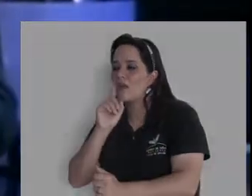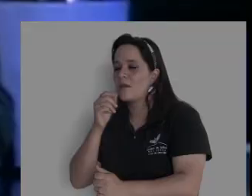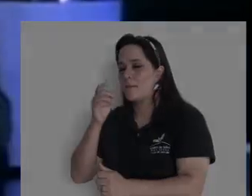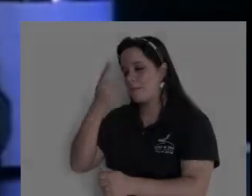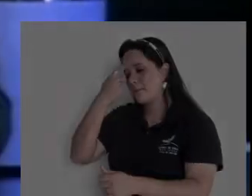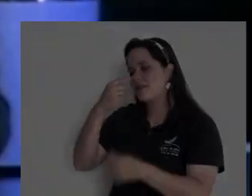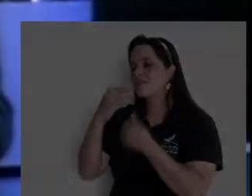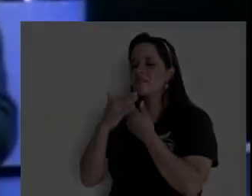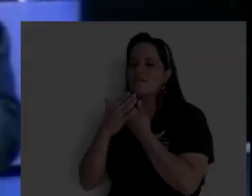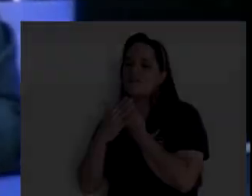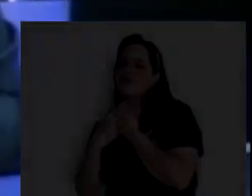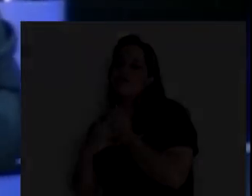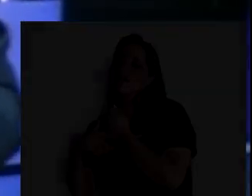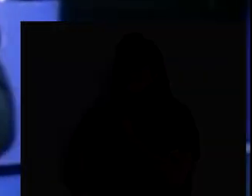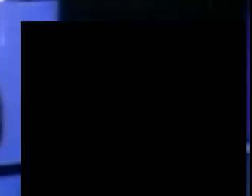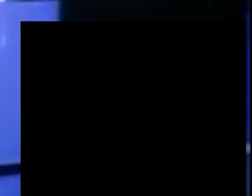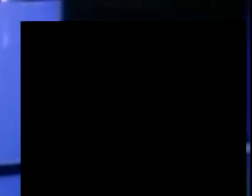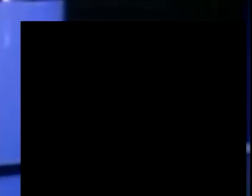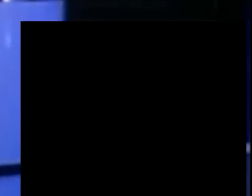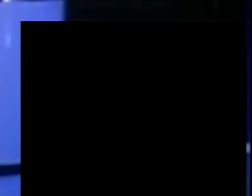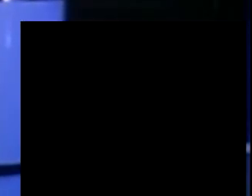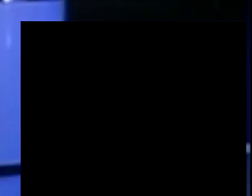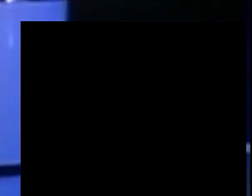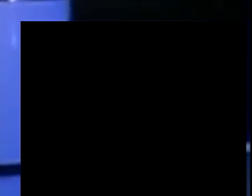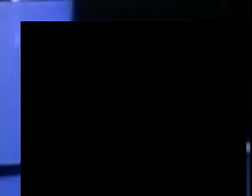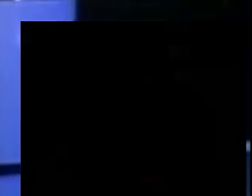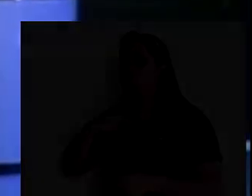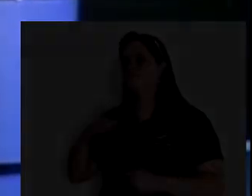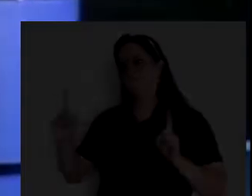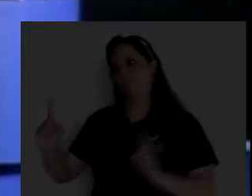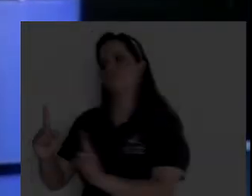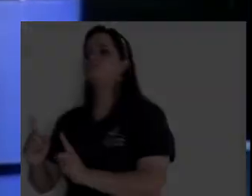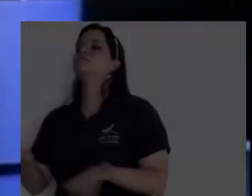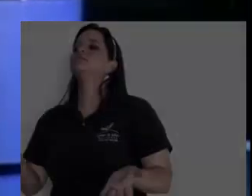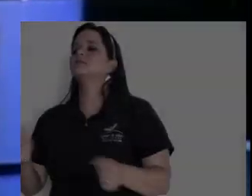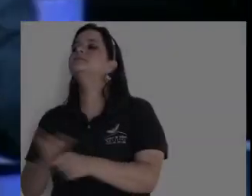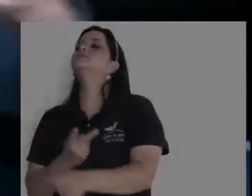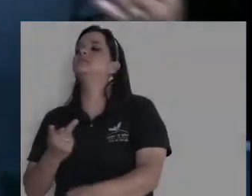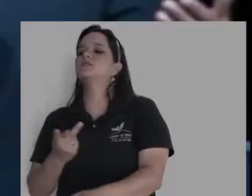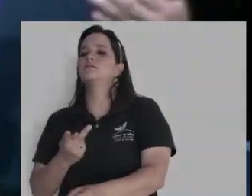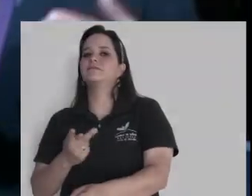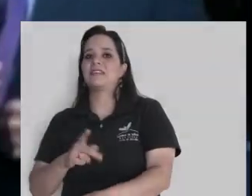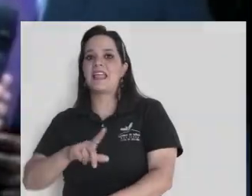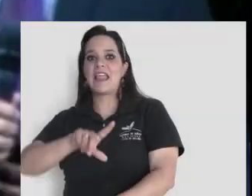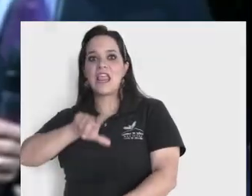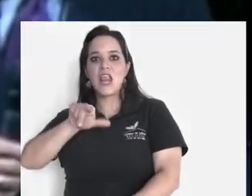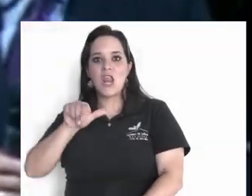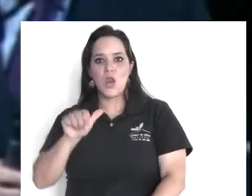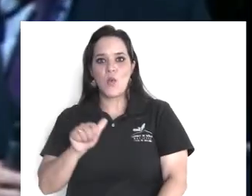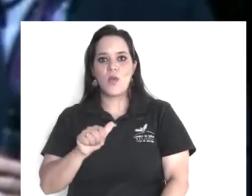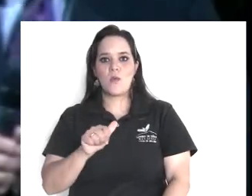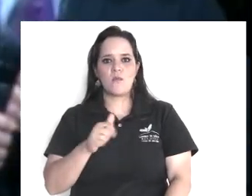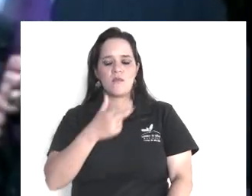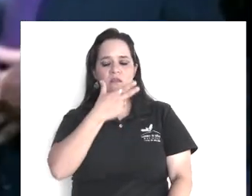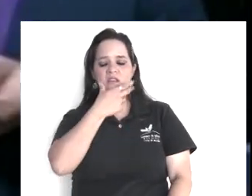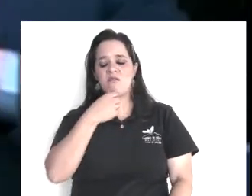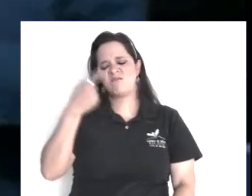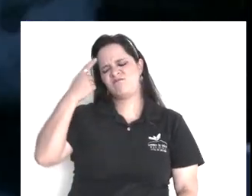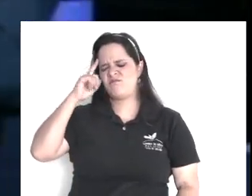conquistador, nosotros vamos a estar, al tanto, entonces, él fue y nos acusó, de intento de homicidio,